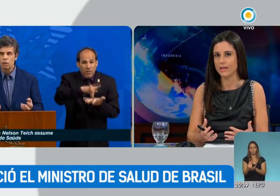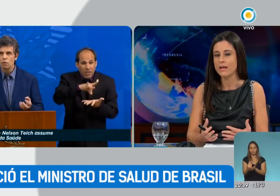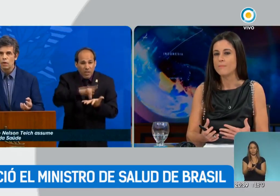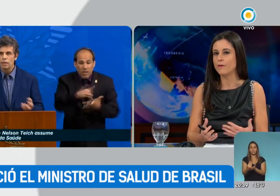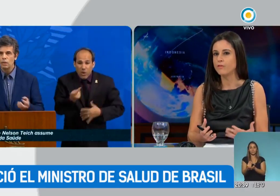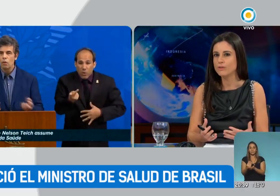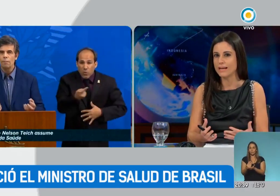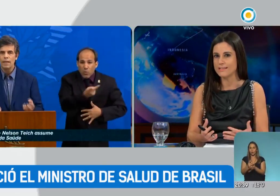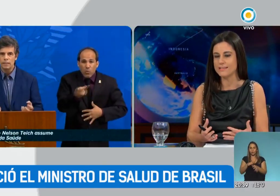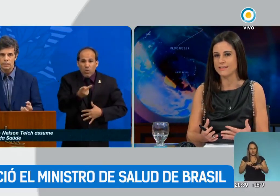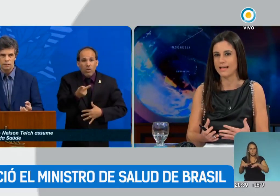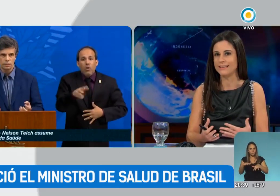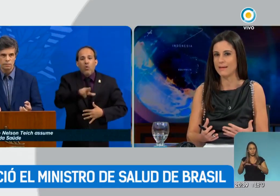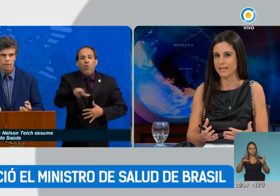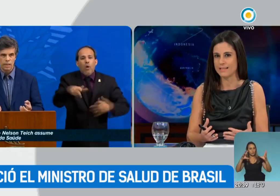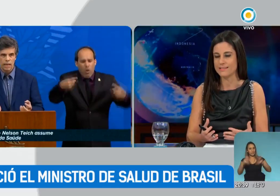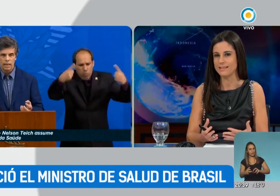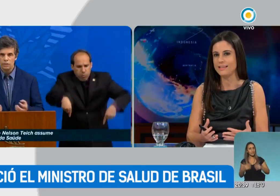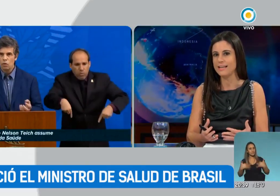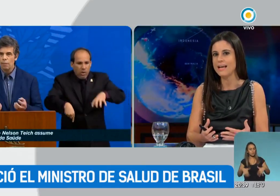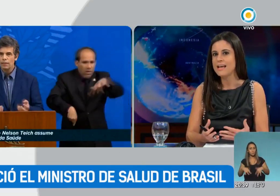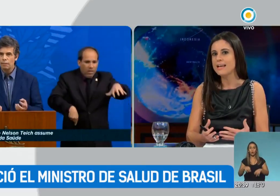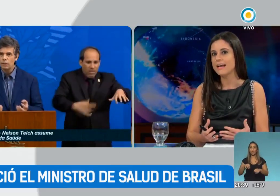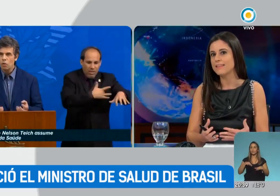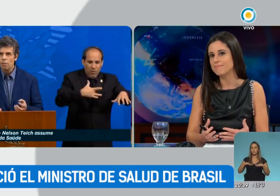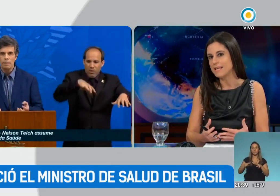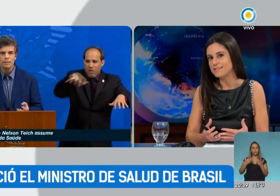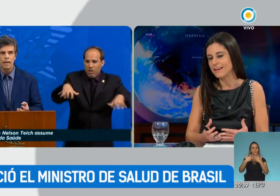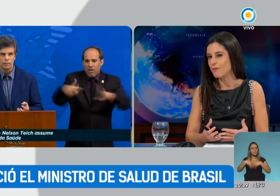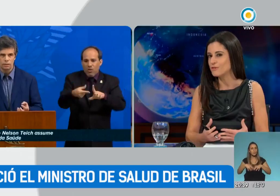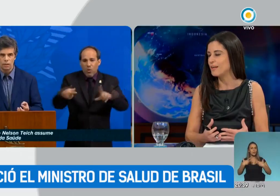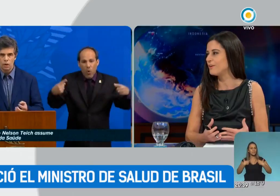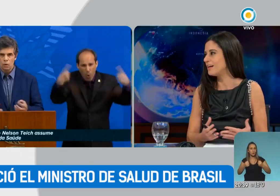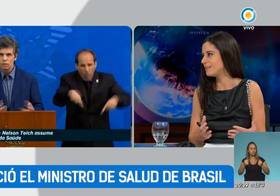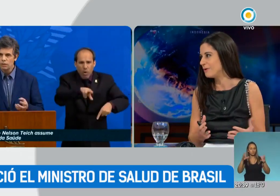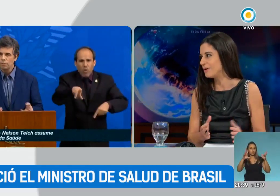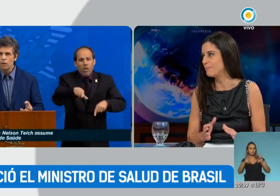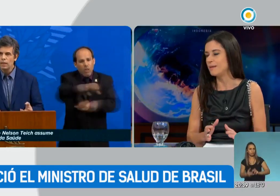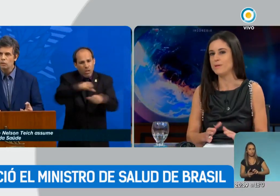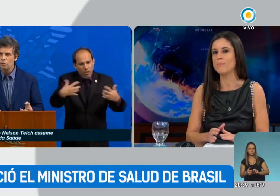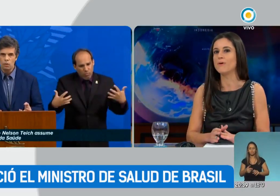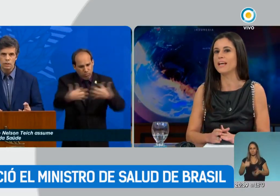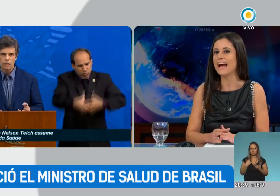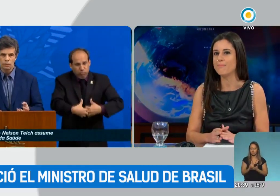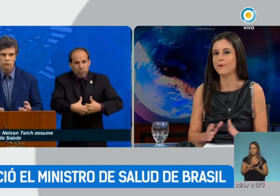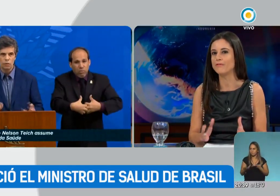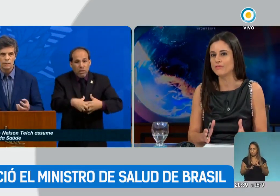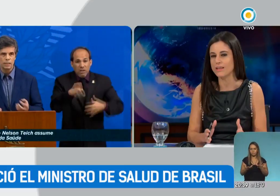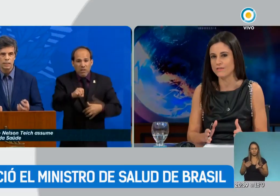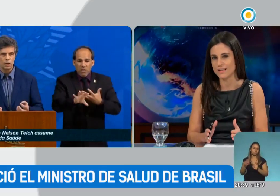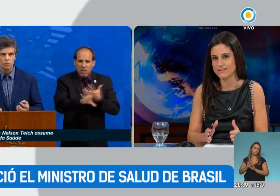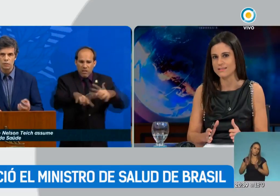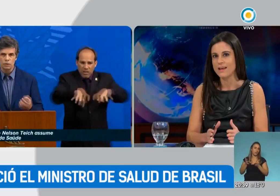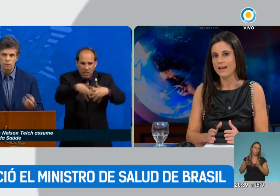contexto de profunda crisis ante la emergencia sanitaria y que le dice a Bolsonaro hasta luego me despido porque hay